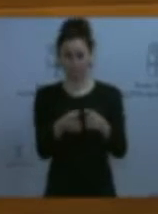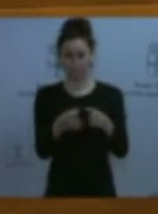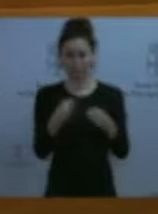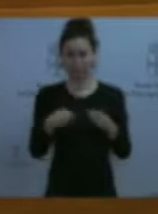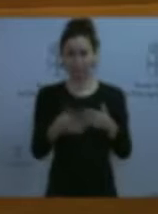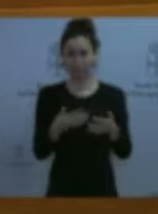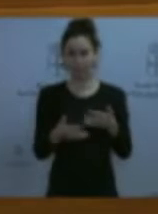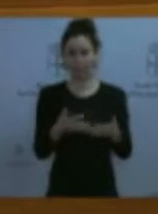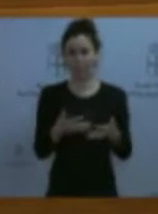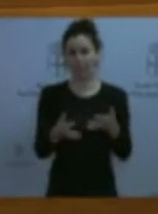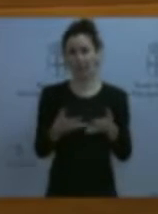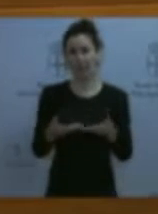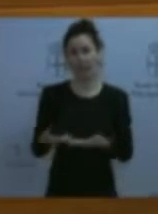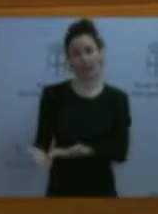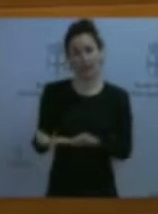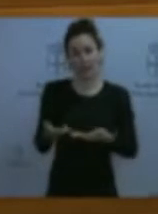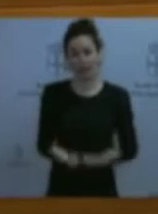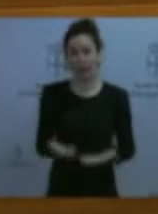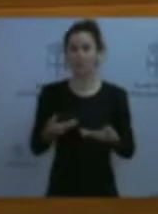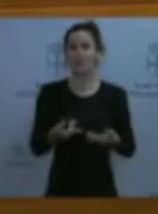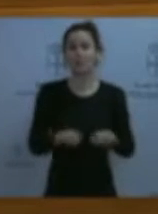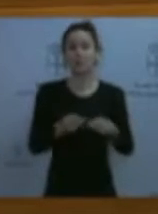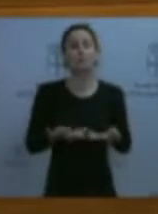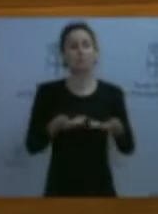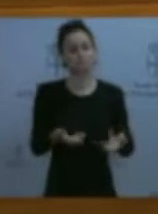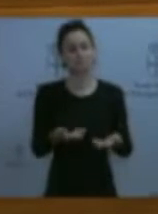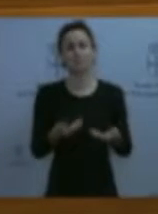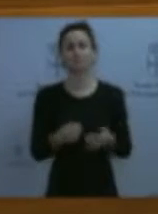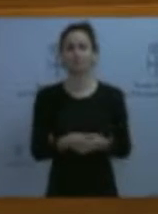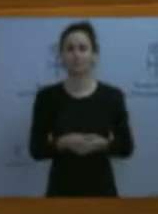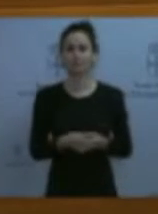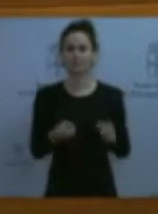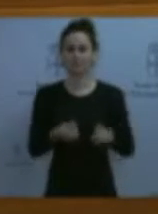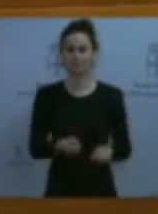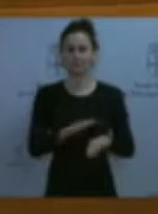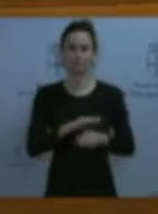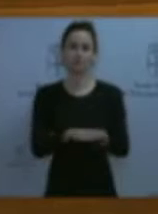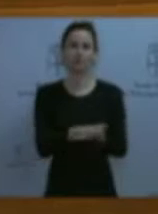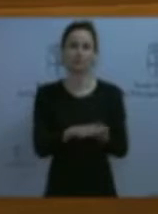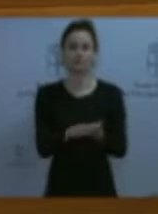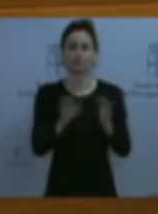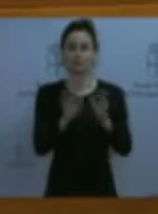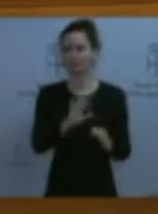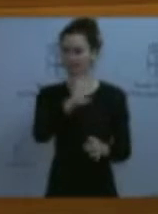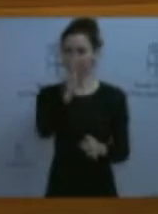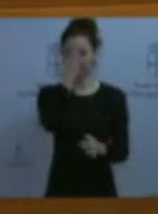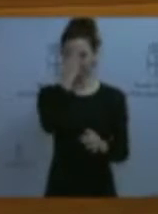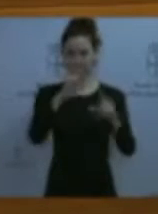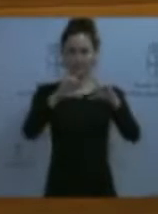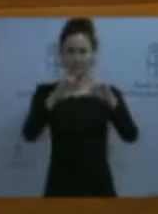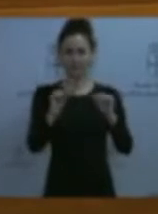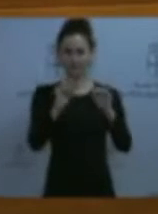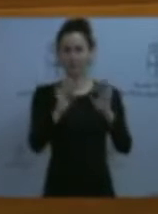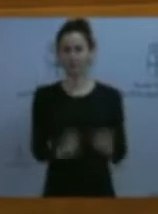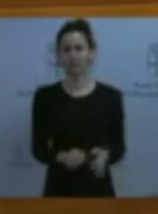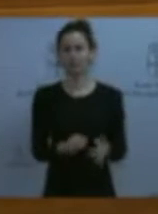a la que fuimos invitados, al igual que el resto de partidos políticos, y con la participación de los patrones mayores asturianos, y donde